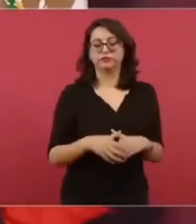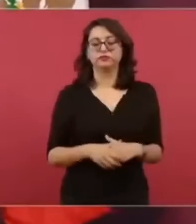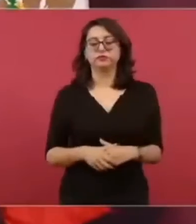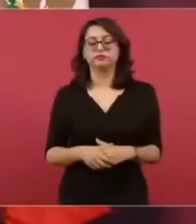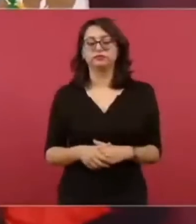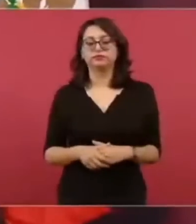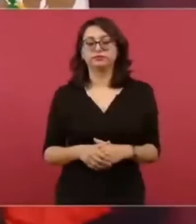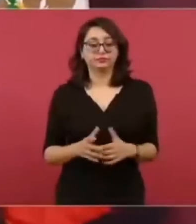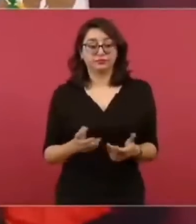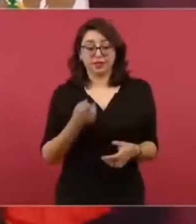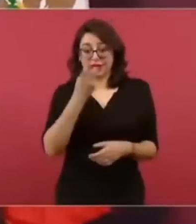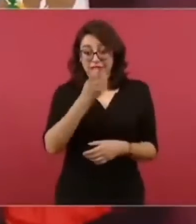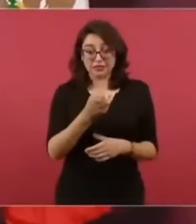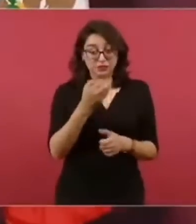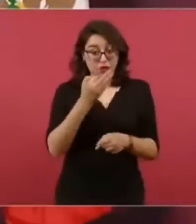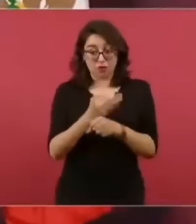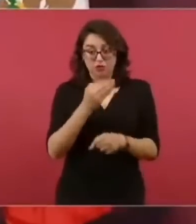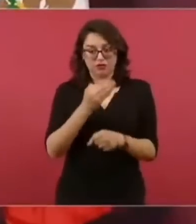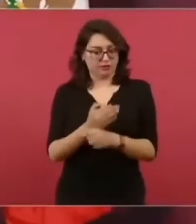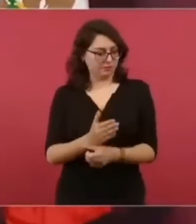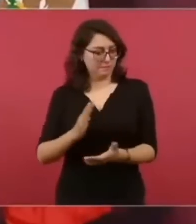Eso ya no existe.